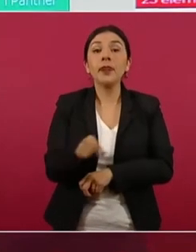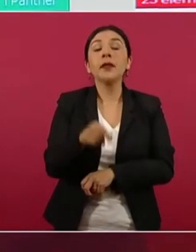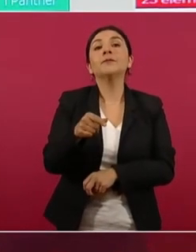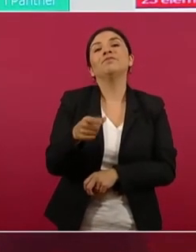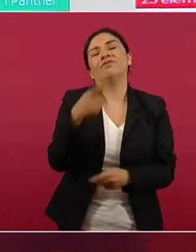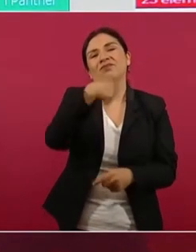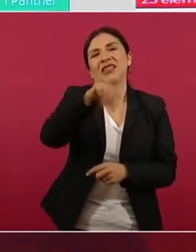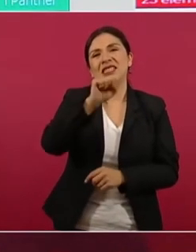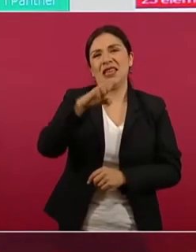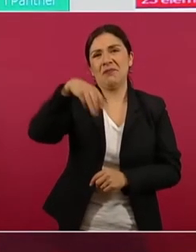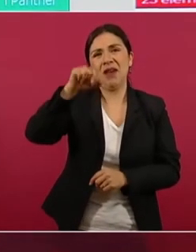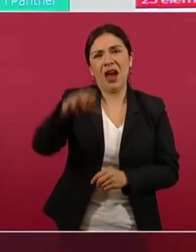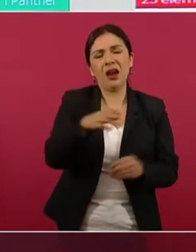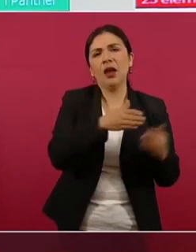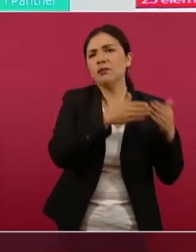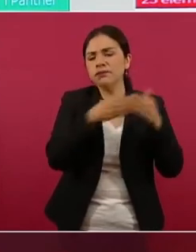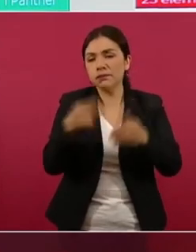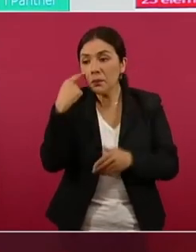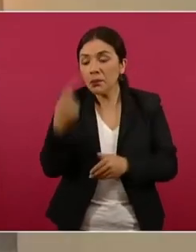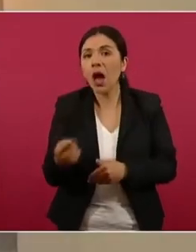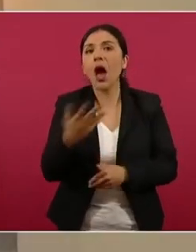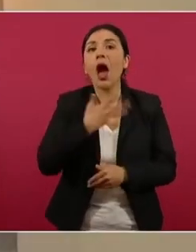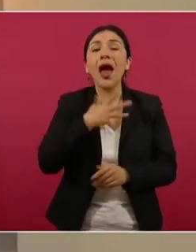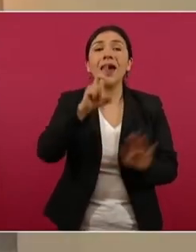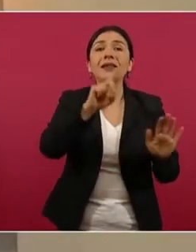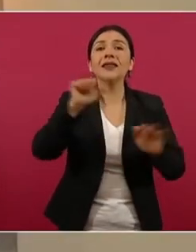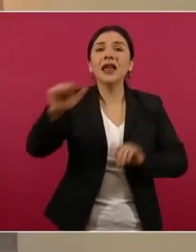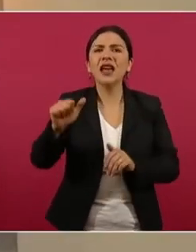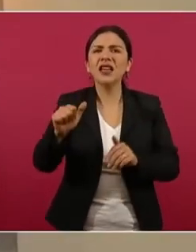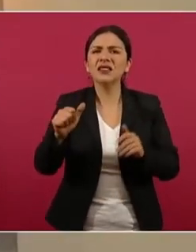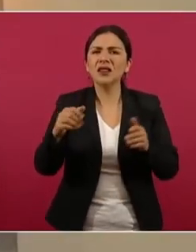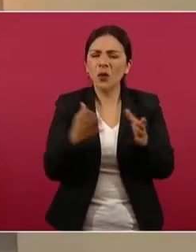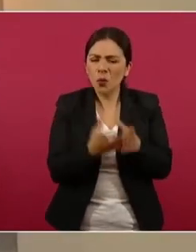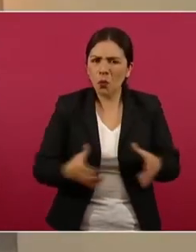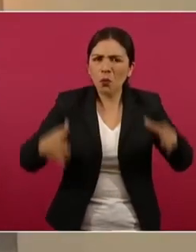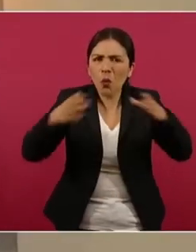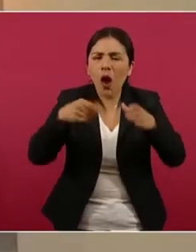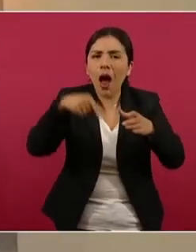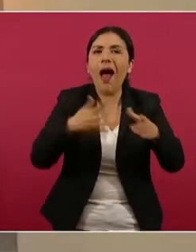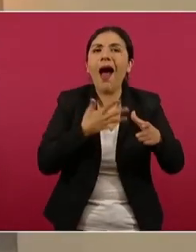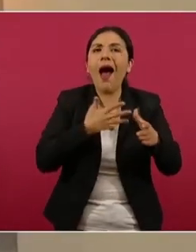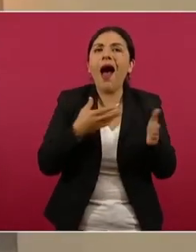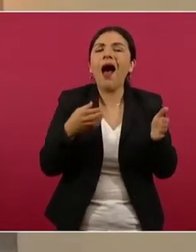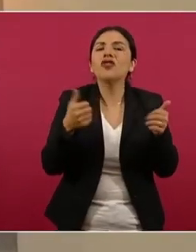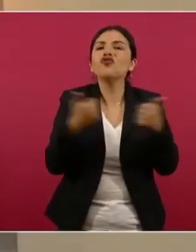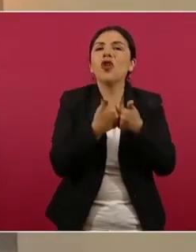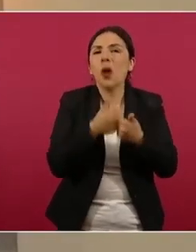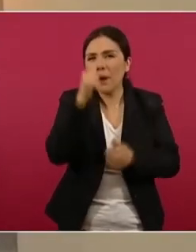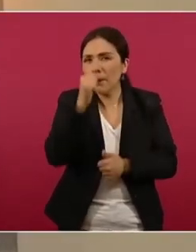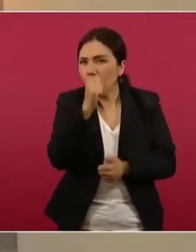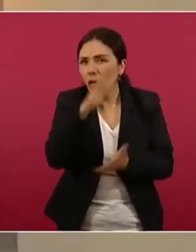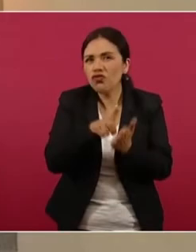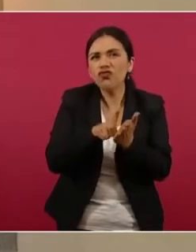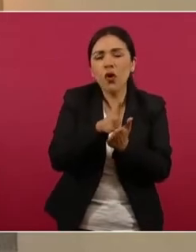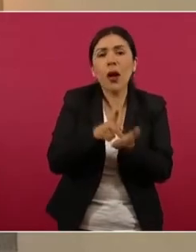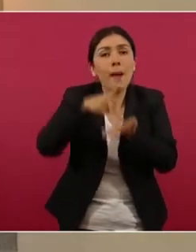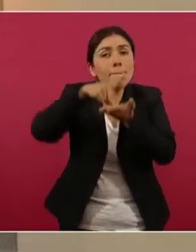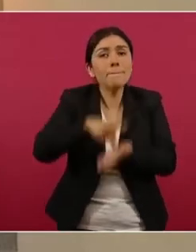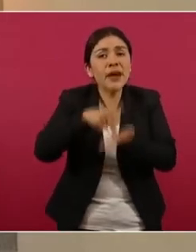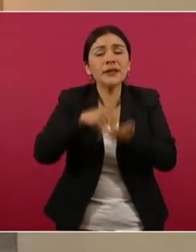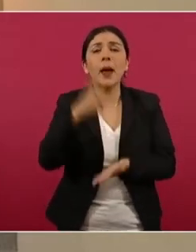operación pudo asegurar 36 bultos de cocaína con un peso de mil